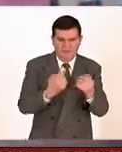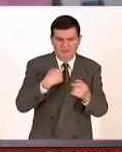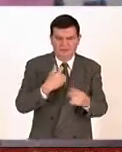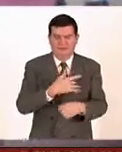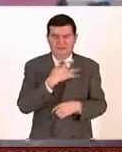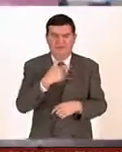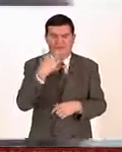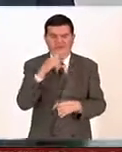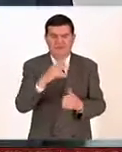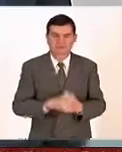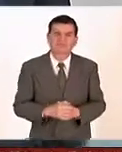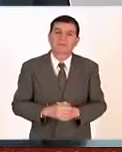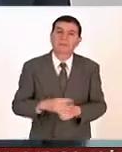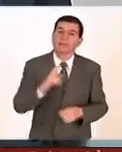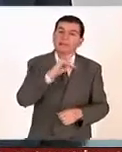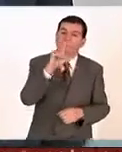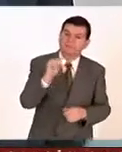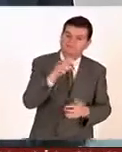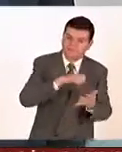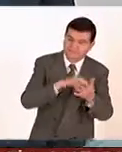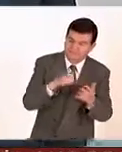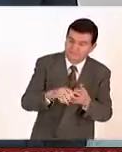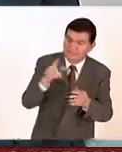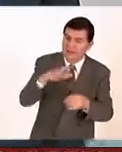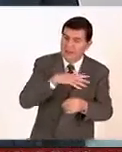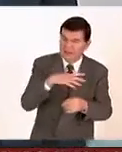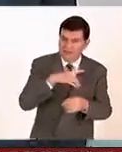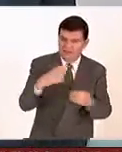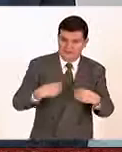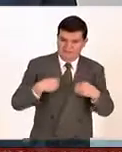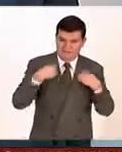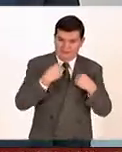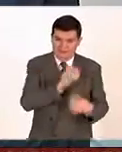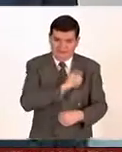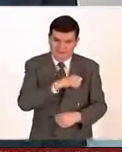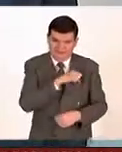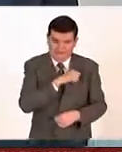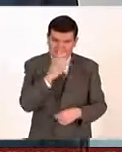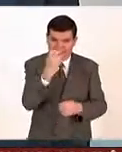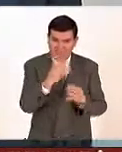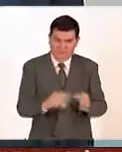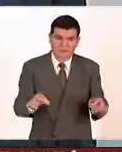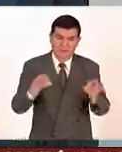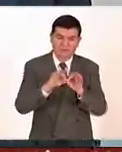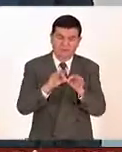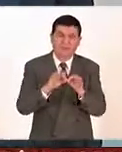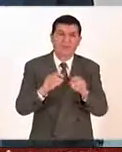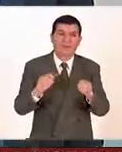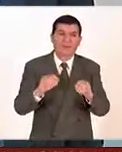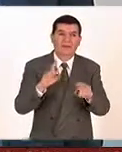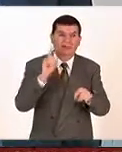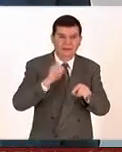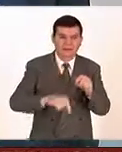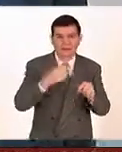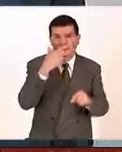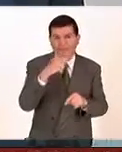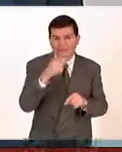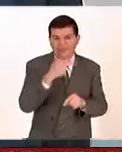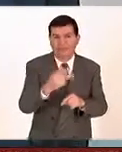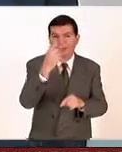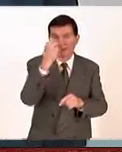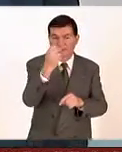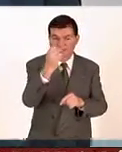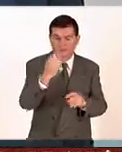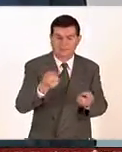sensación del tabaco. Entonces, para tener una vida sana, muy importante, dejar de fumar. Eso